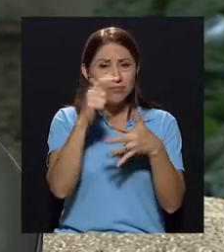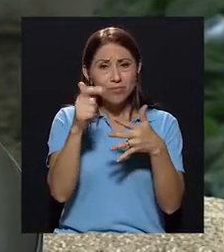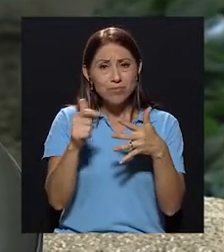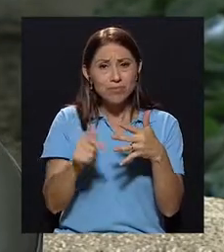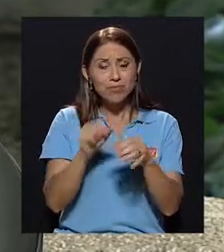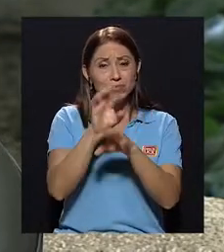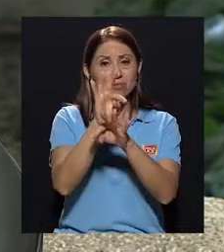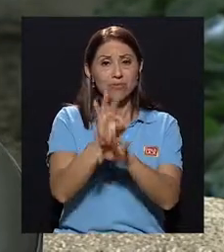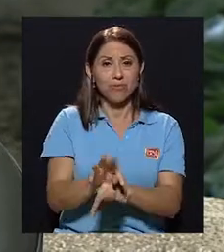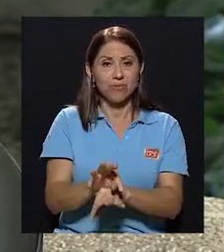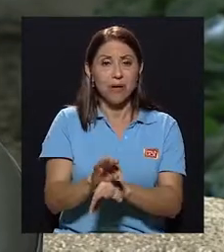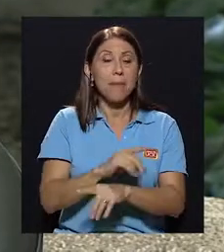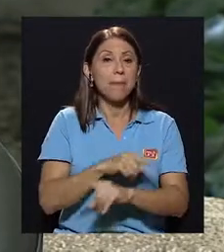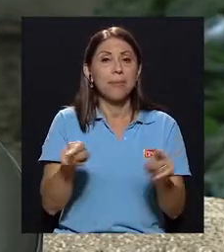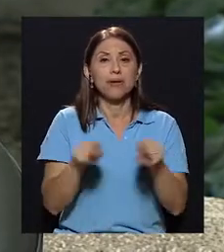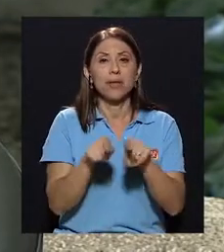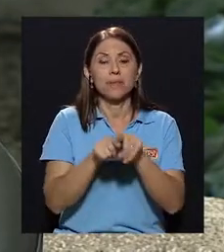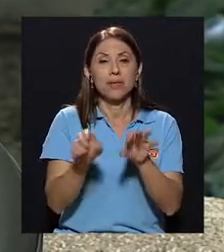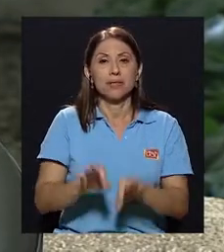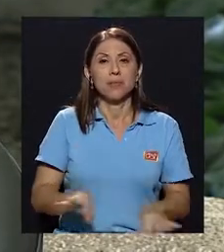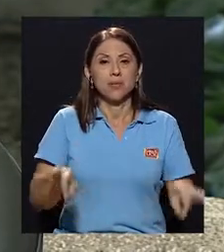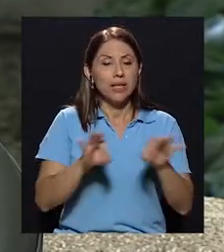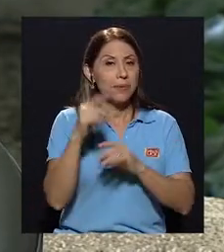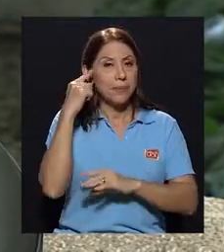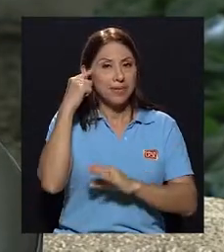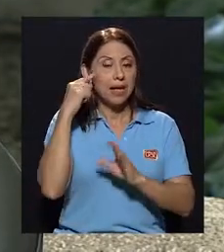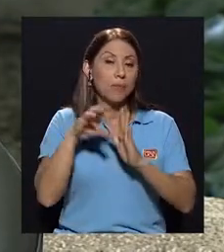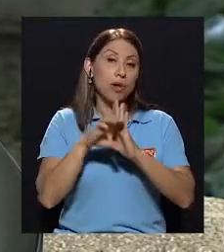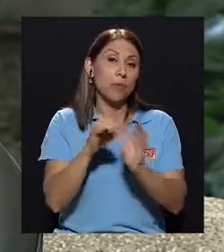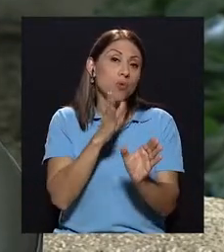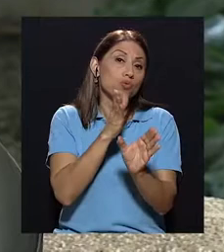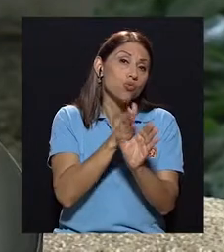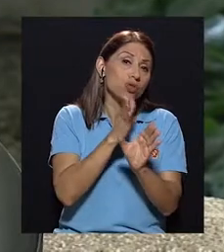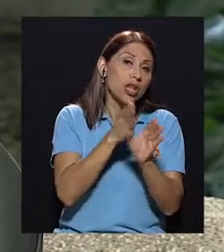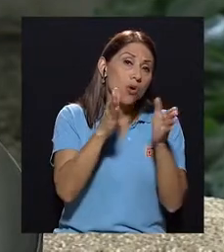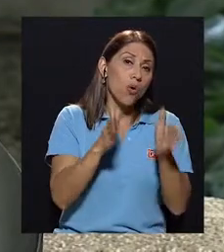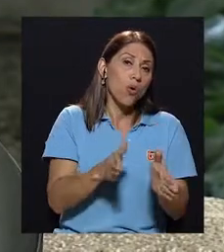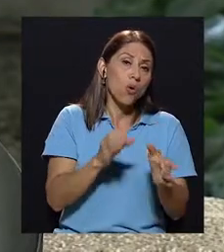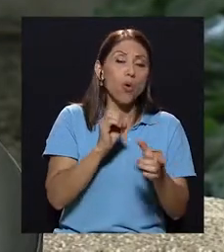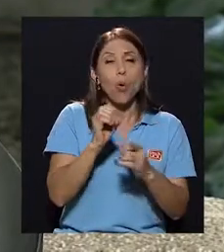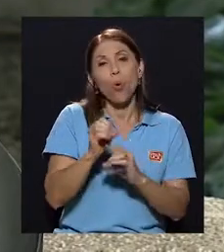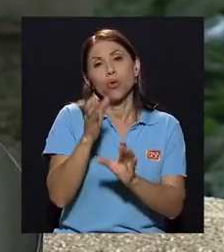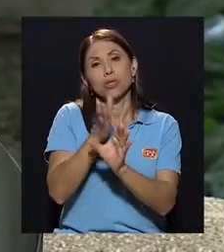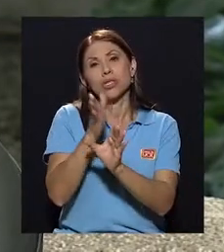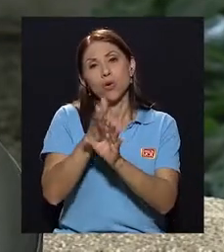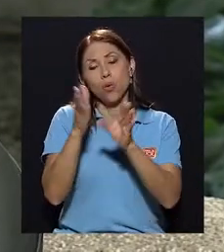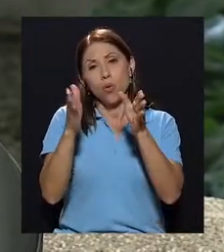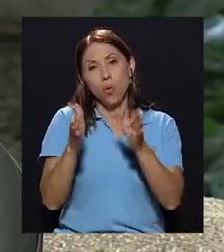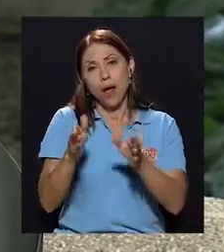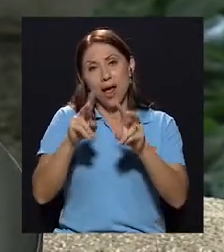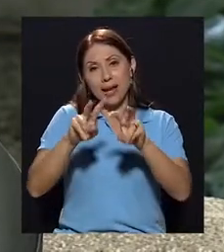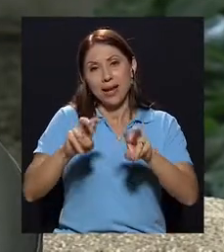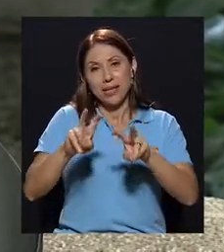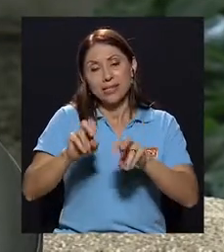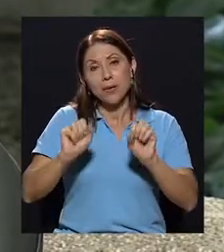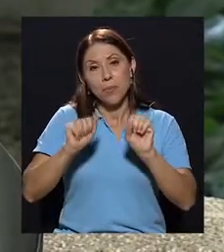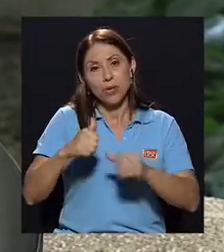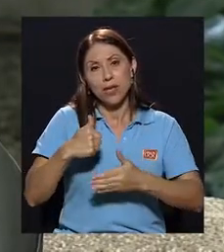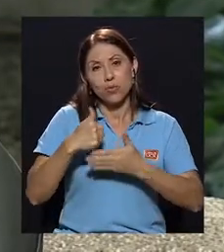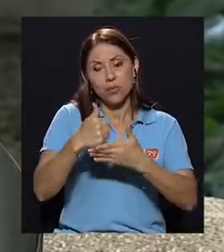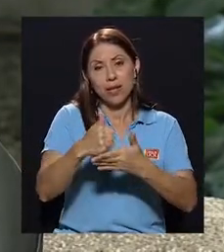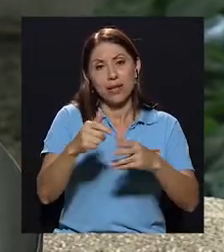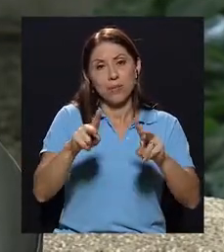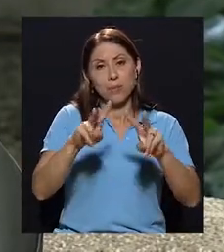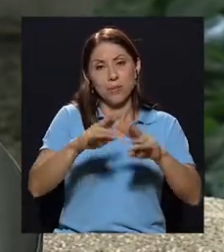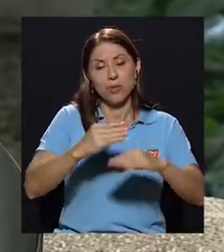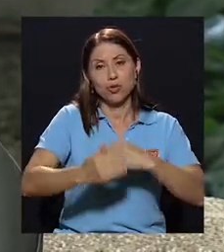sucesivo también es importante pensar en si un psicólogo, si un psicoanalista podrían también ayudar en este proceso. Sí,